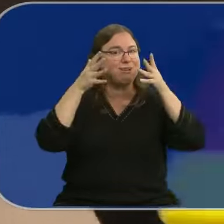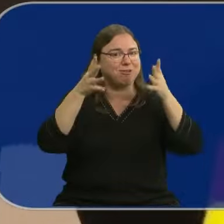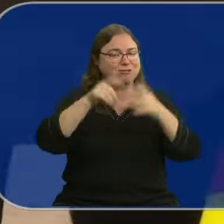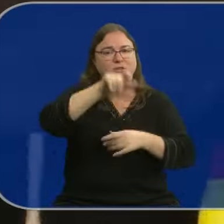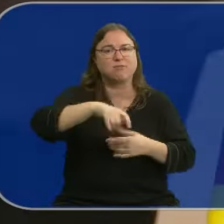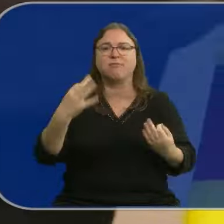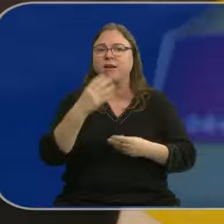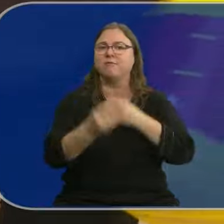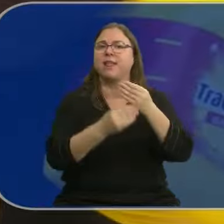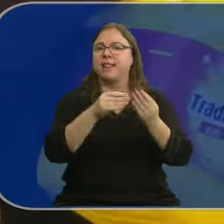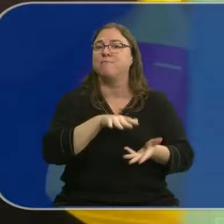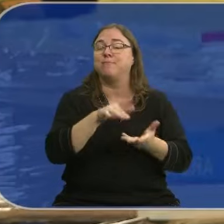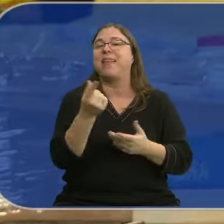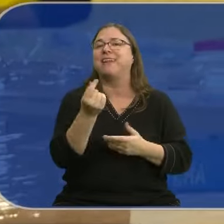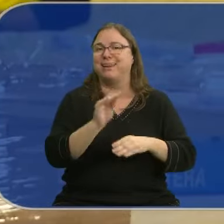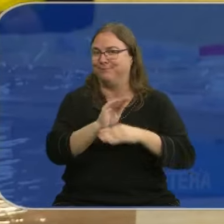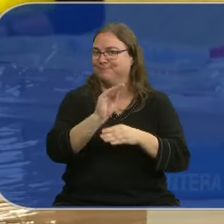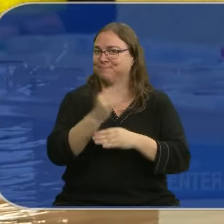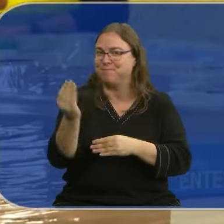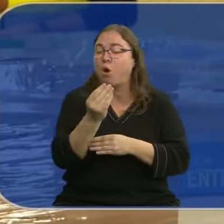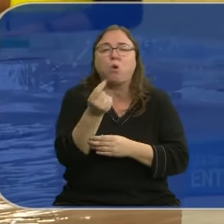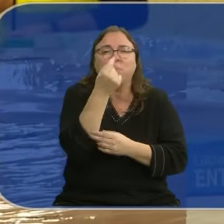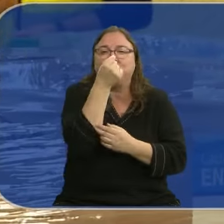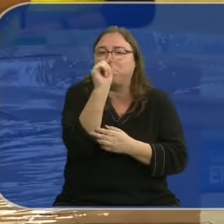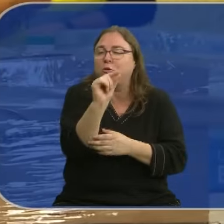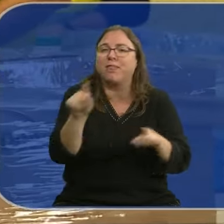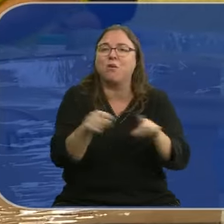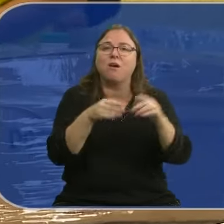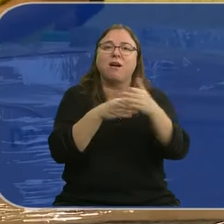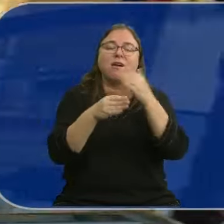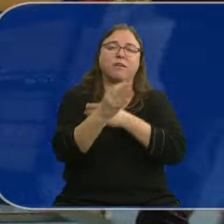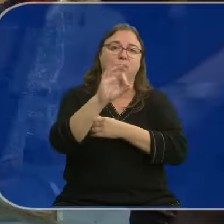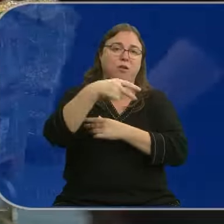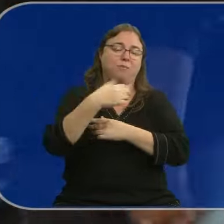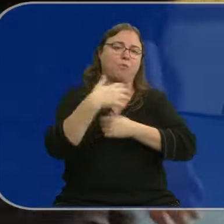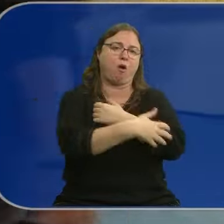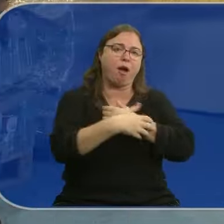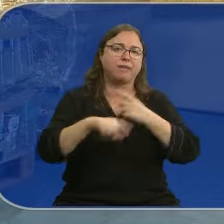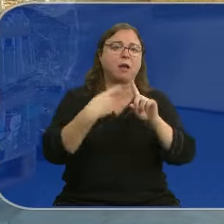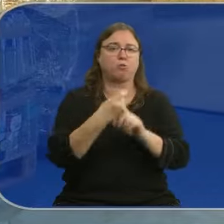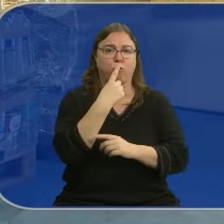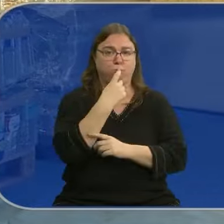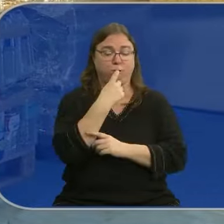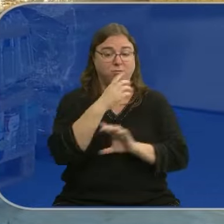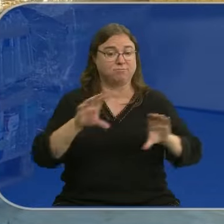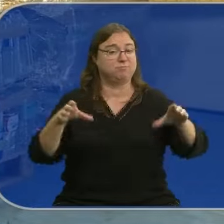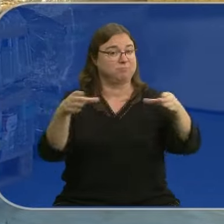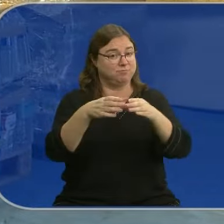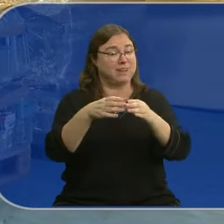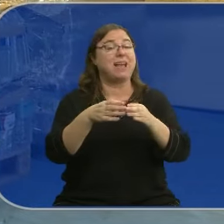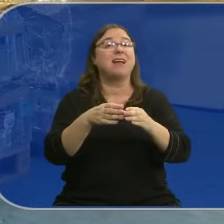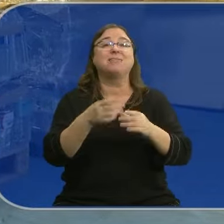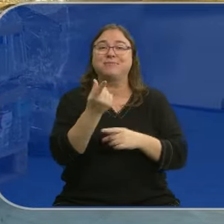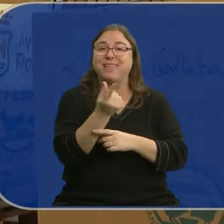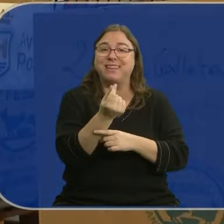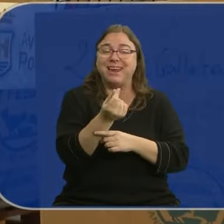población en general que realice aportaciones económicas, por pequeñas que sean a través de ONGs como Cáritas o Cruz Roja. Estos colectivos entienden que las